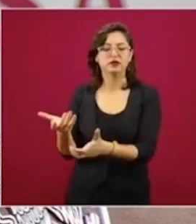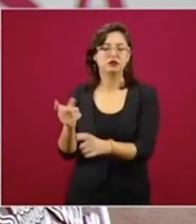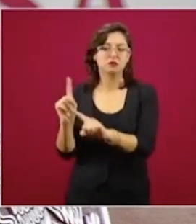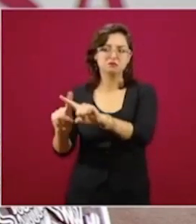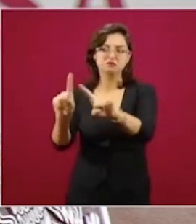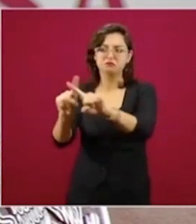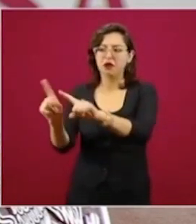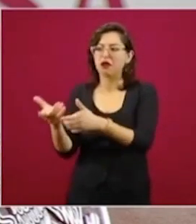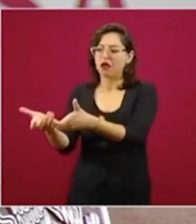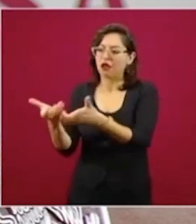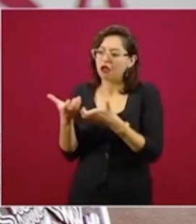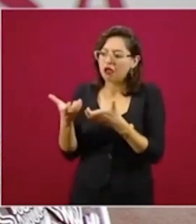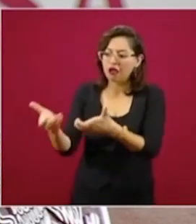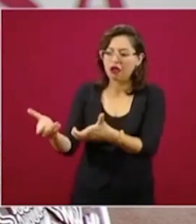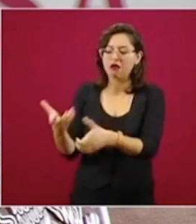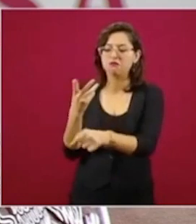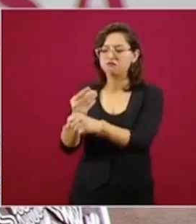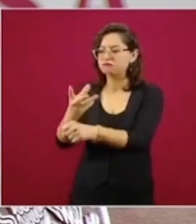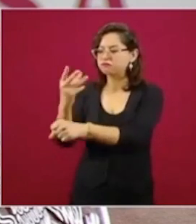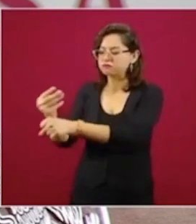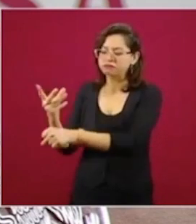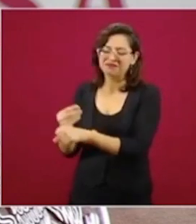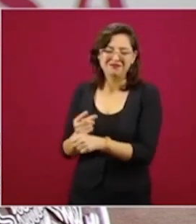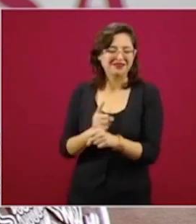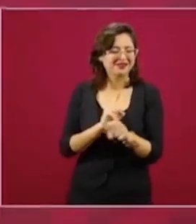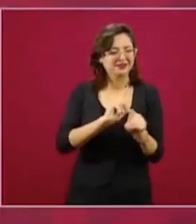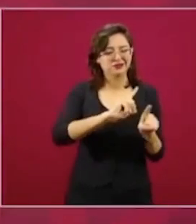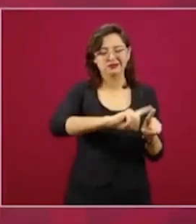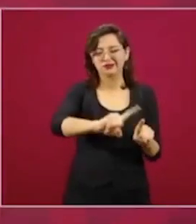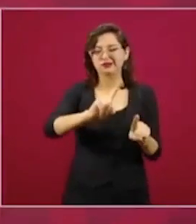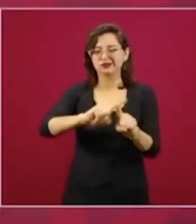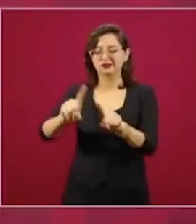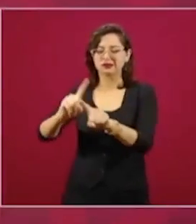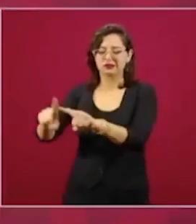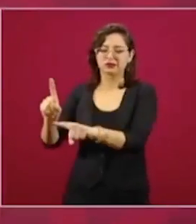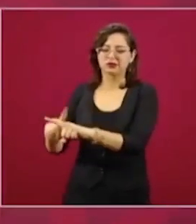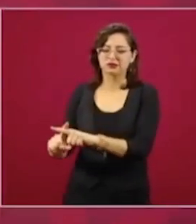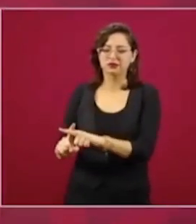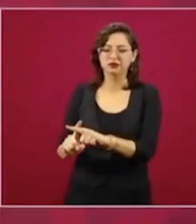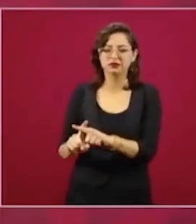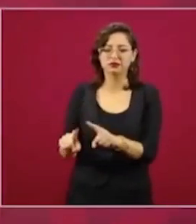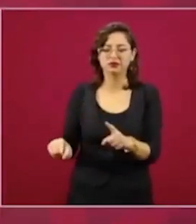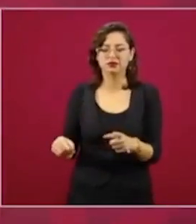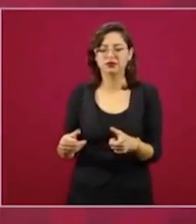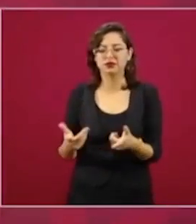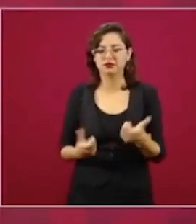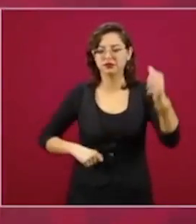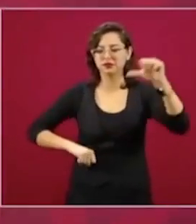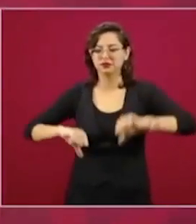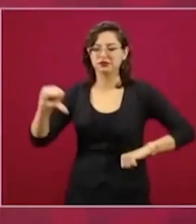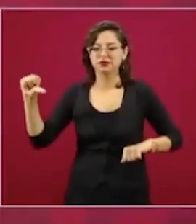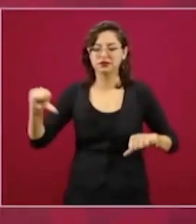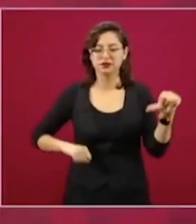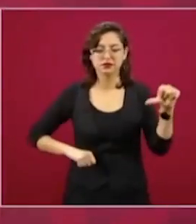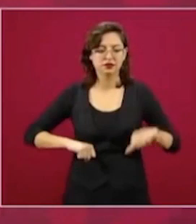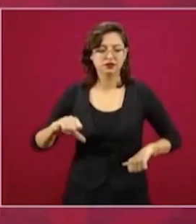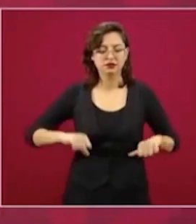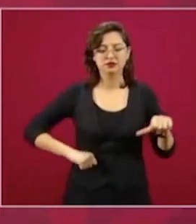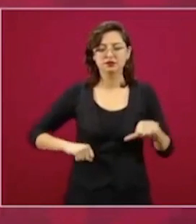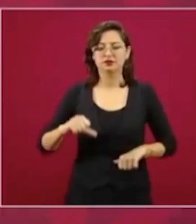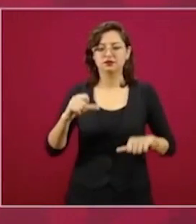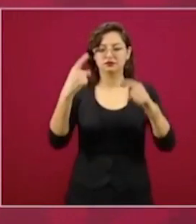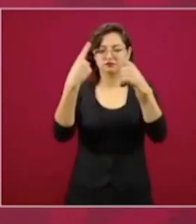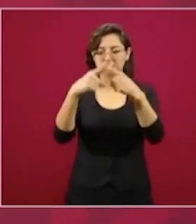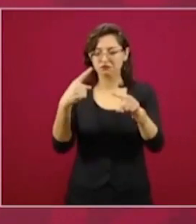distintas actividades, por